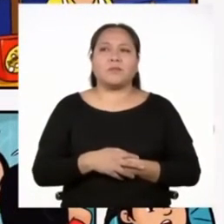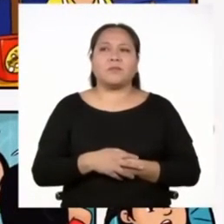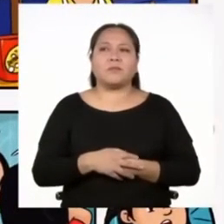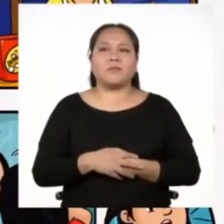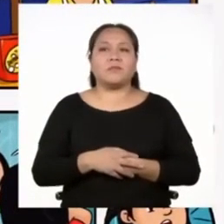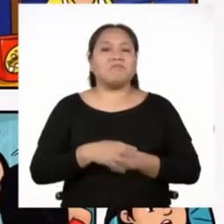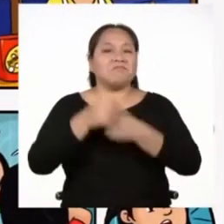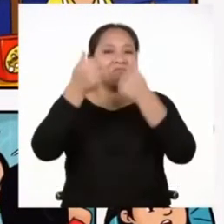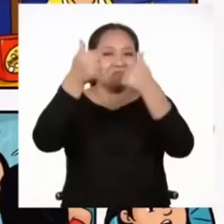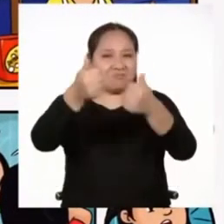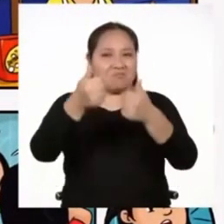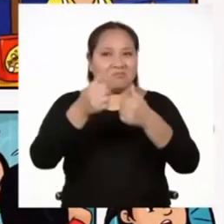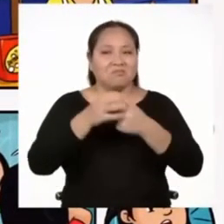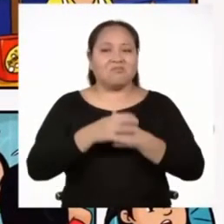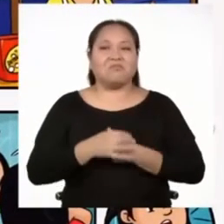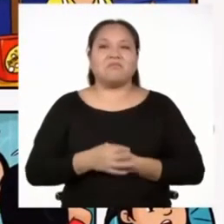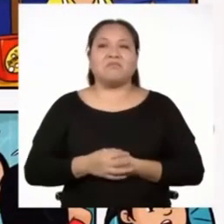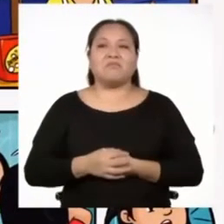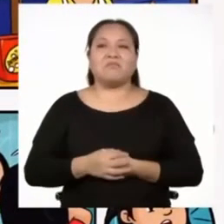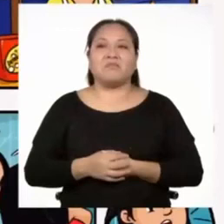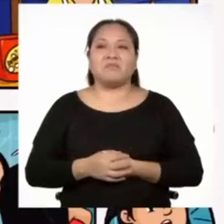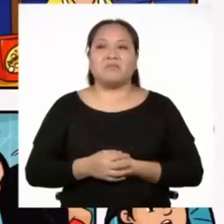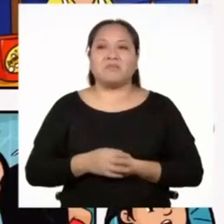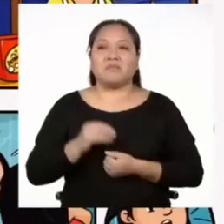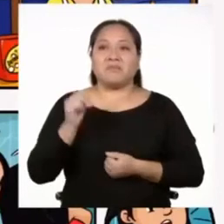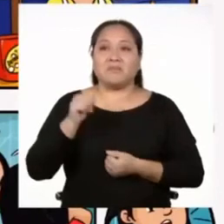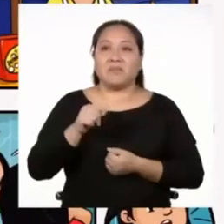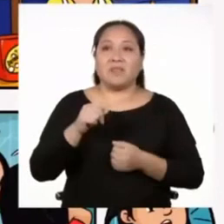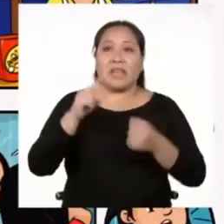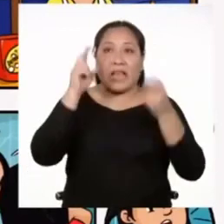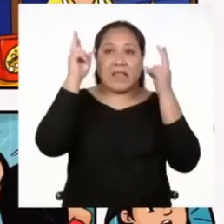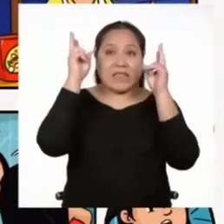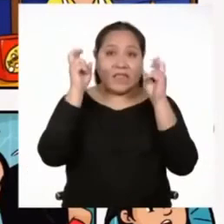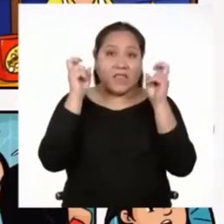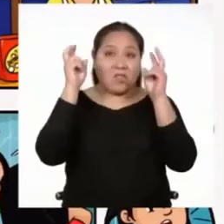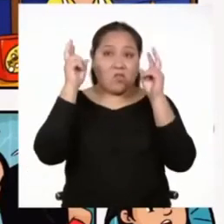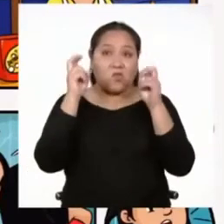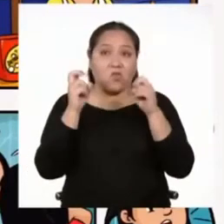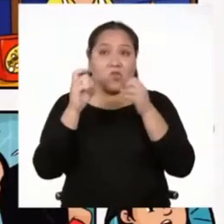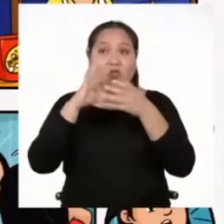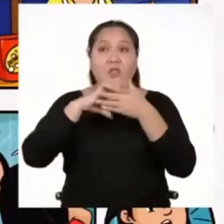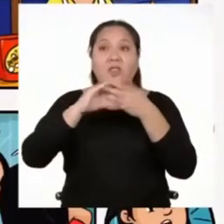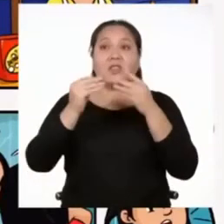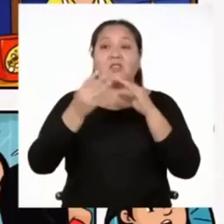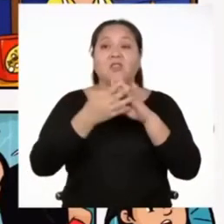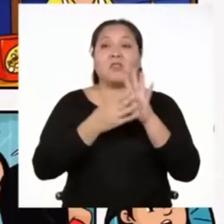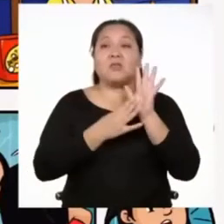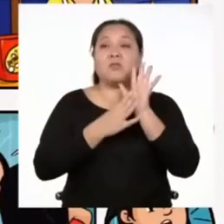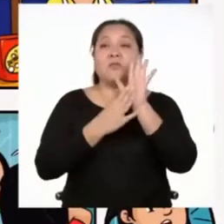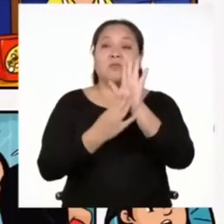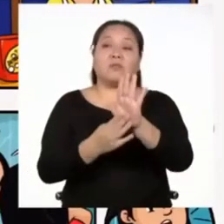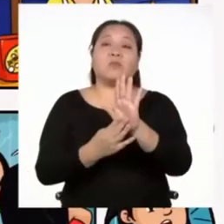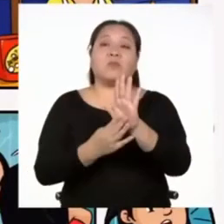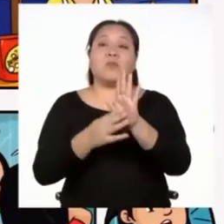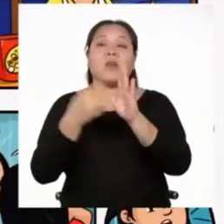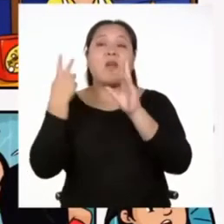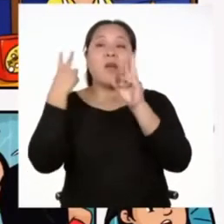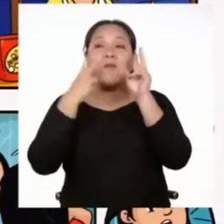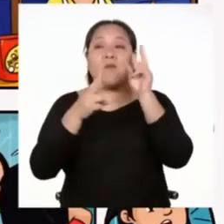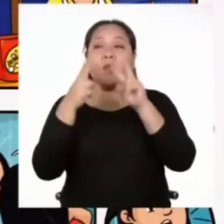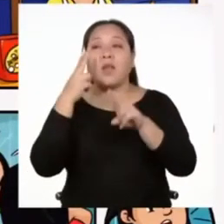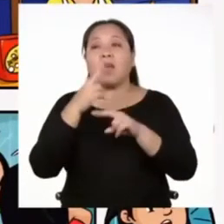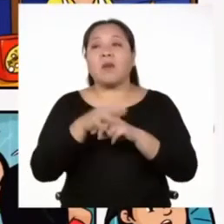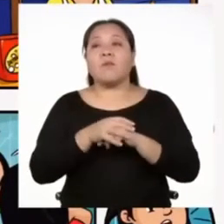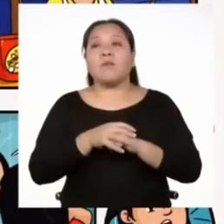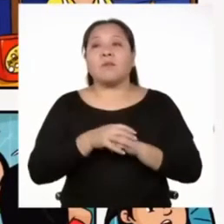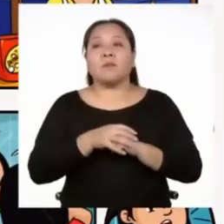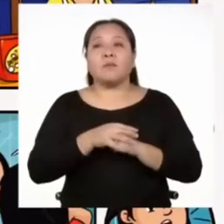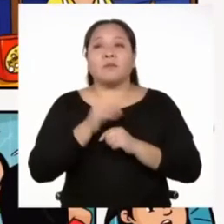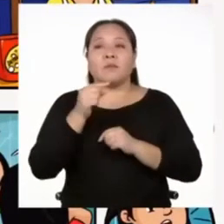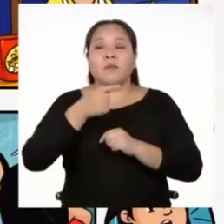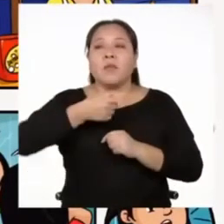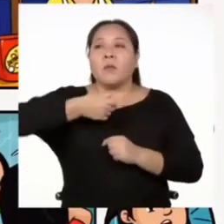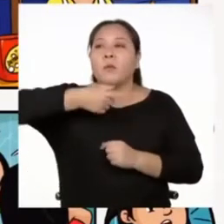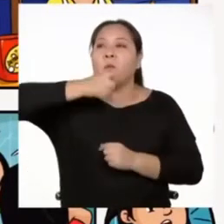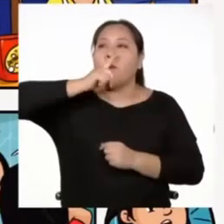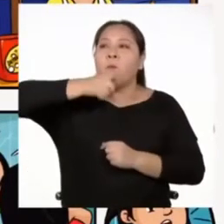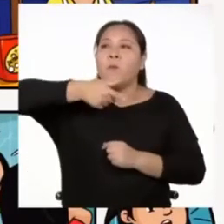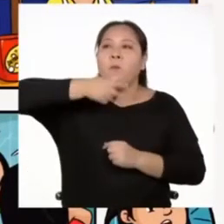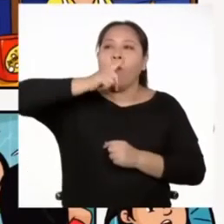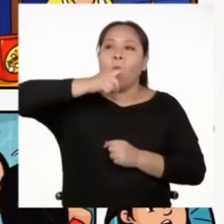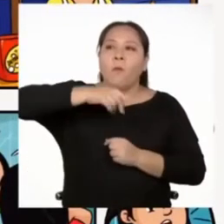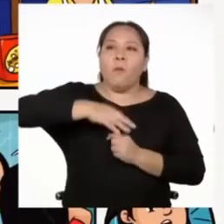¡Muy bien! Desde el título de la historieta y la portada, podemos ver que hacen referencia al agua.